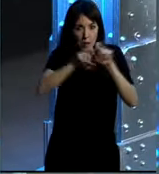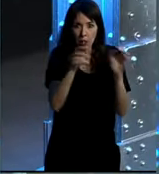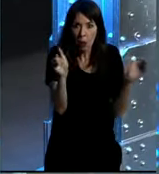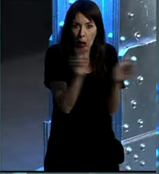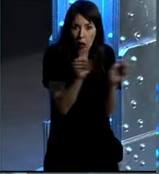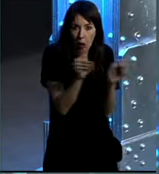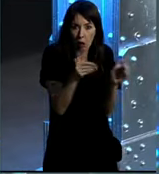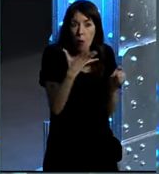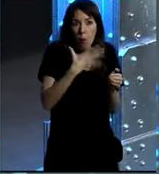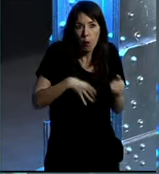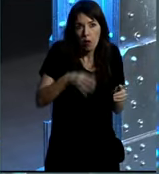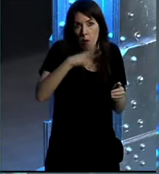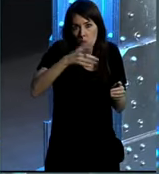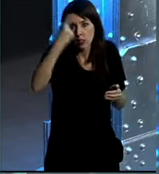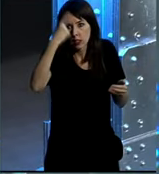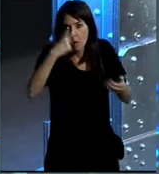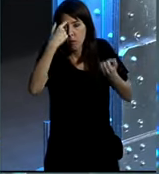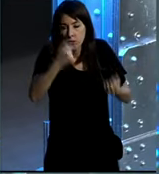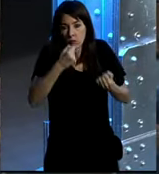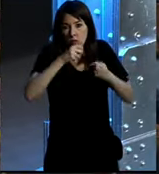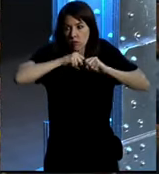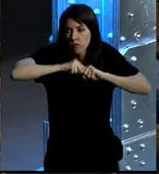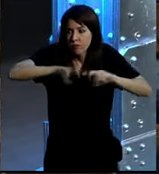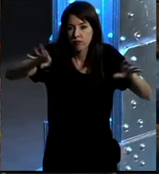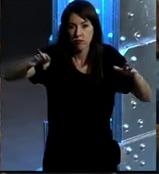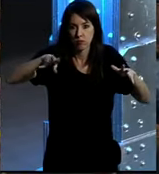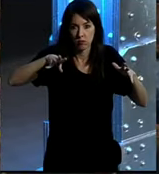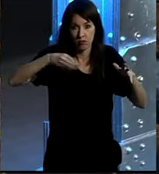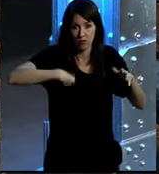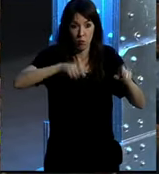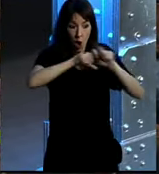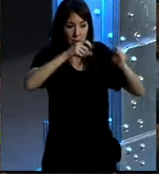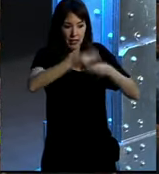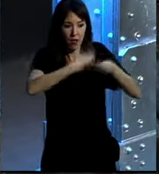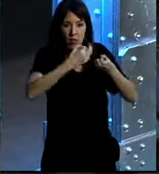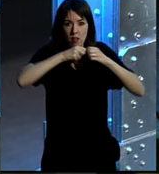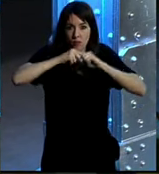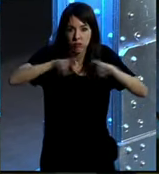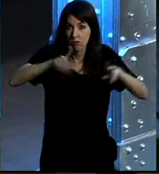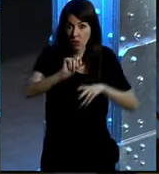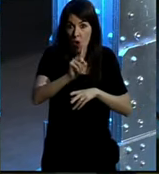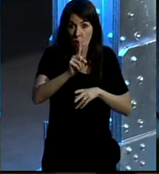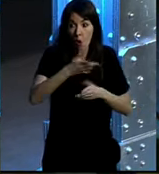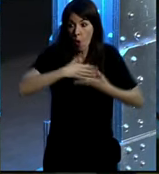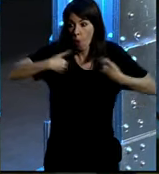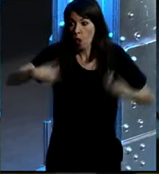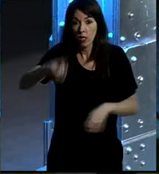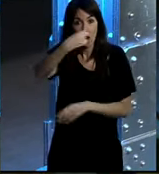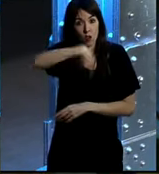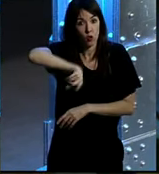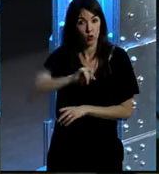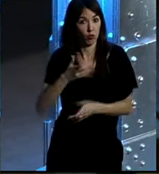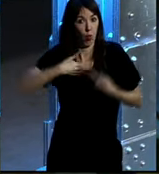pueden, porque tienen el conocimiento, transmitir eso que la empresa hace hacia el exterior, sino que cualquiera de nosotros,